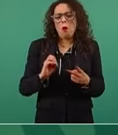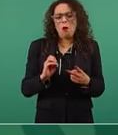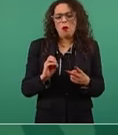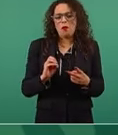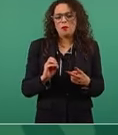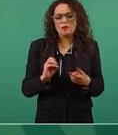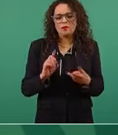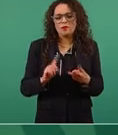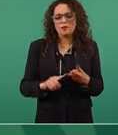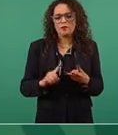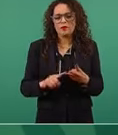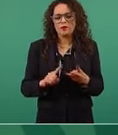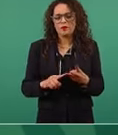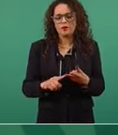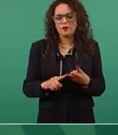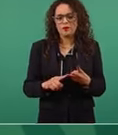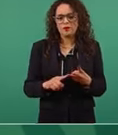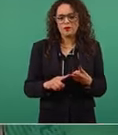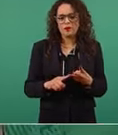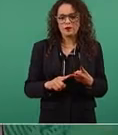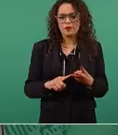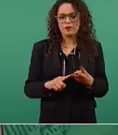aun con su prudencia,